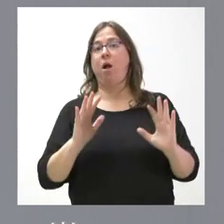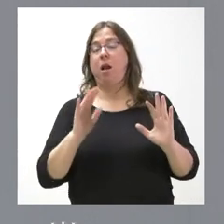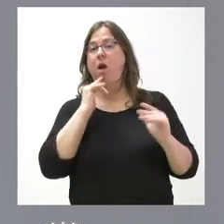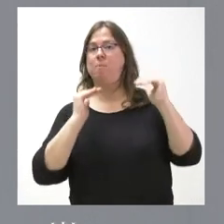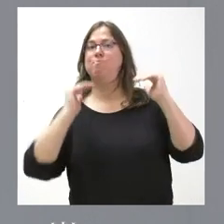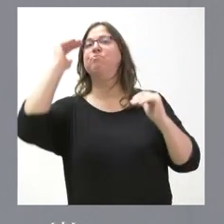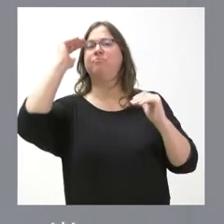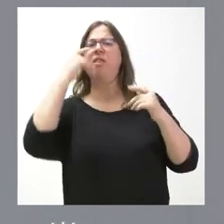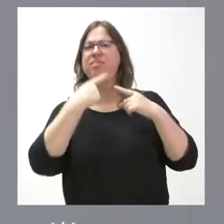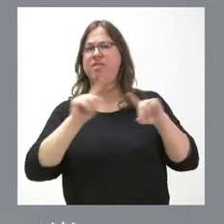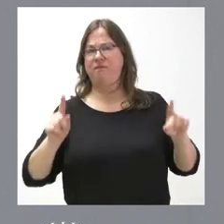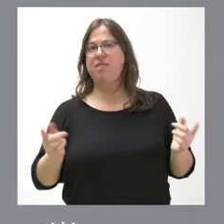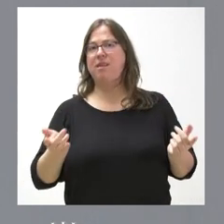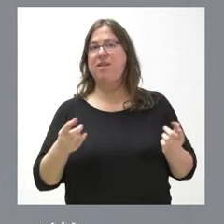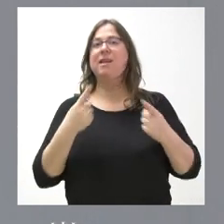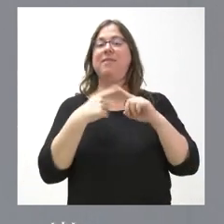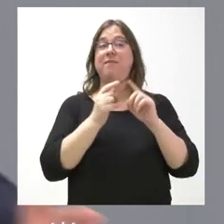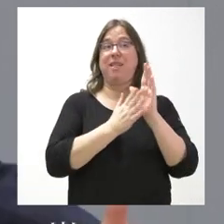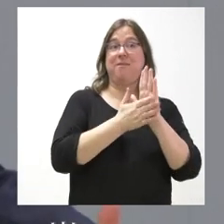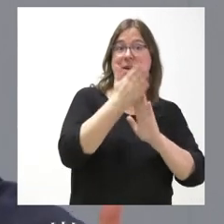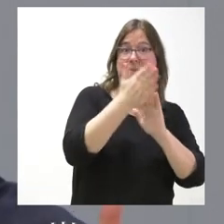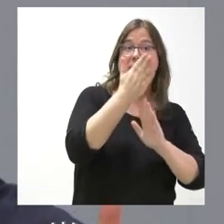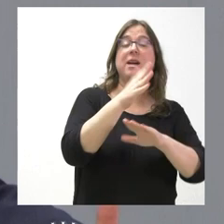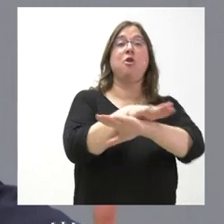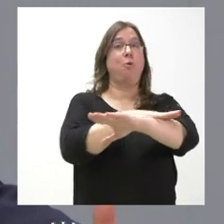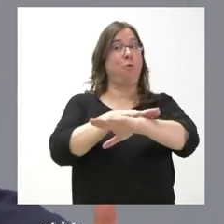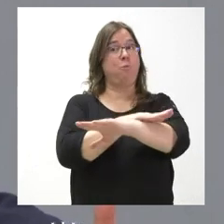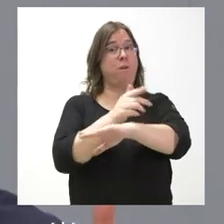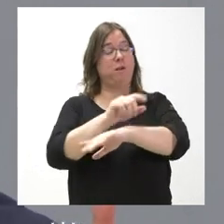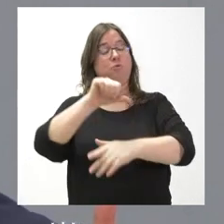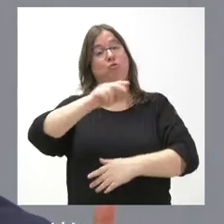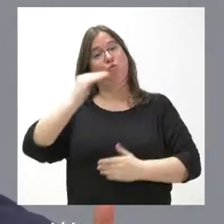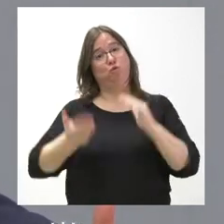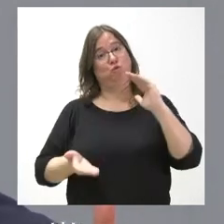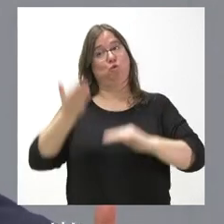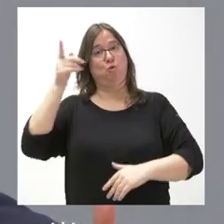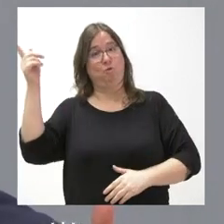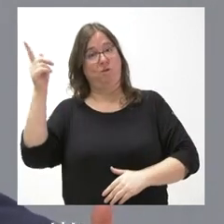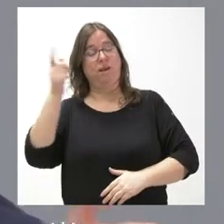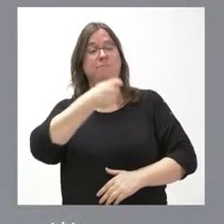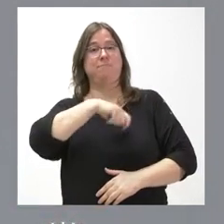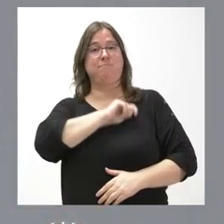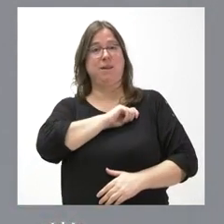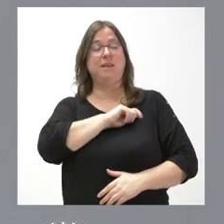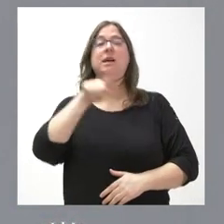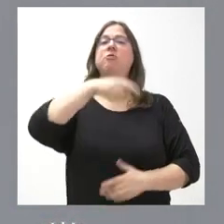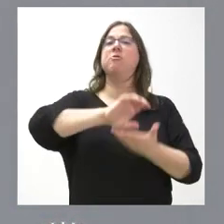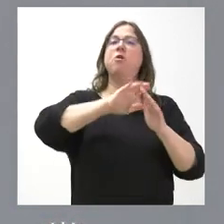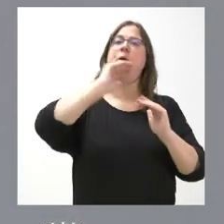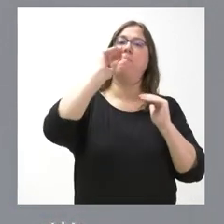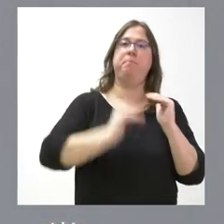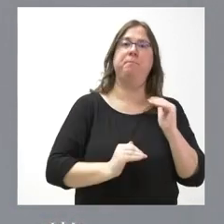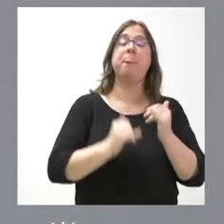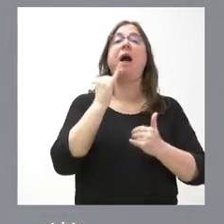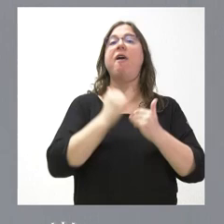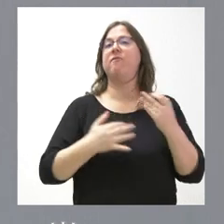esta es la diferencia de la diferente tendencia. Mientras en un Gobierno se suben impuestos, aquí lo que estamos haciendo es bajar tributos y la consecuencia final es